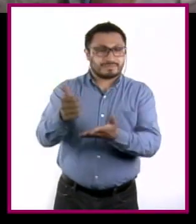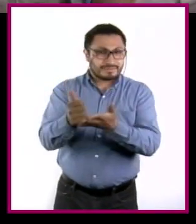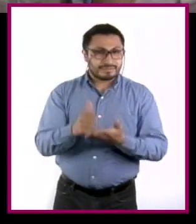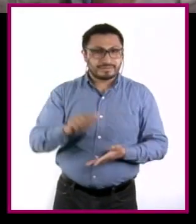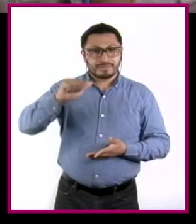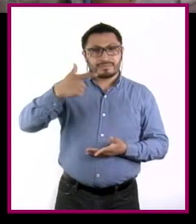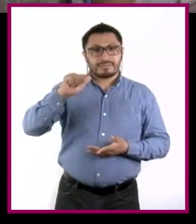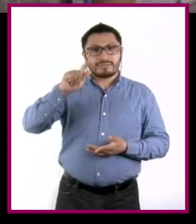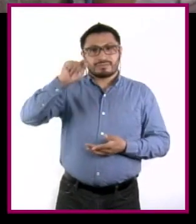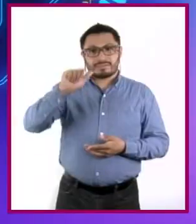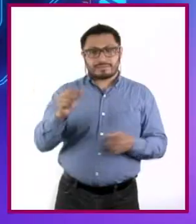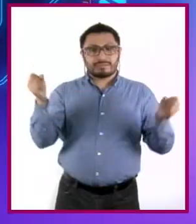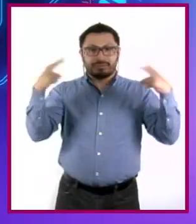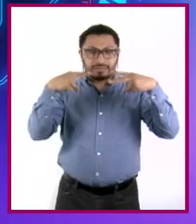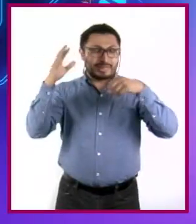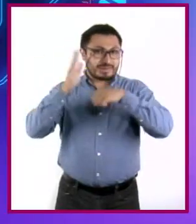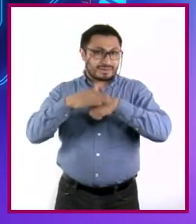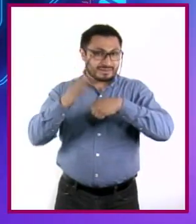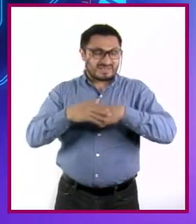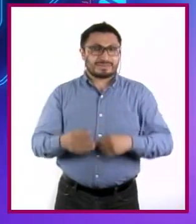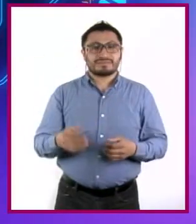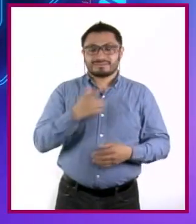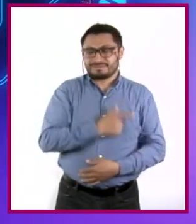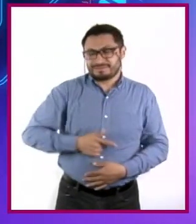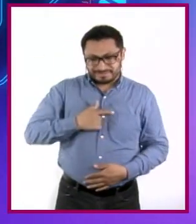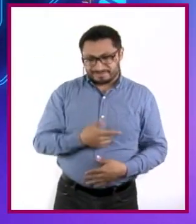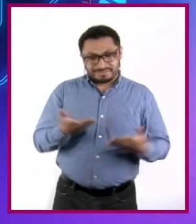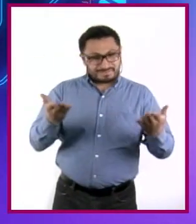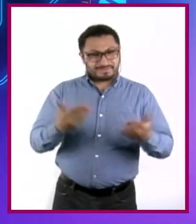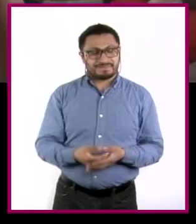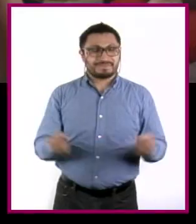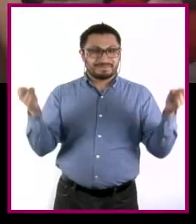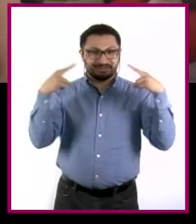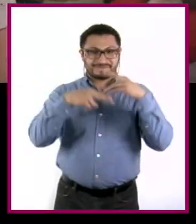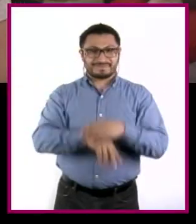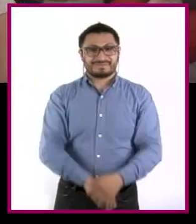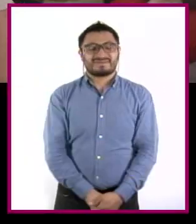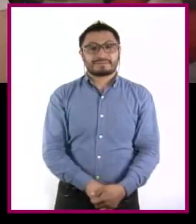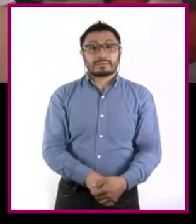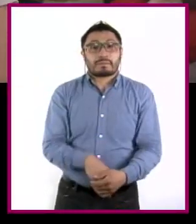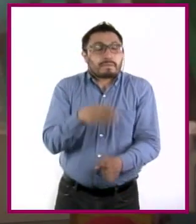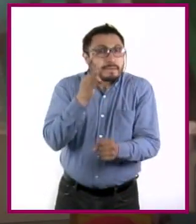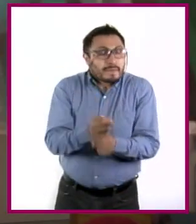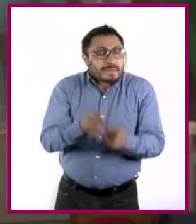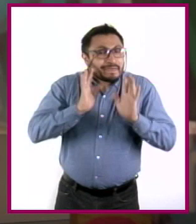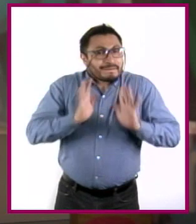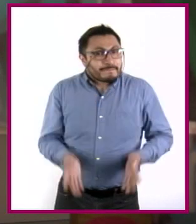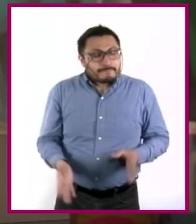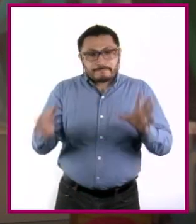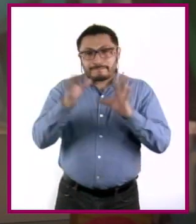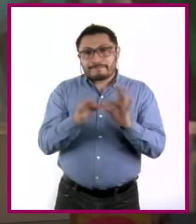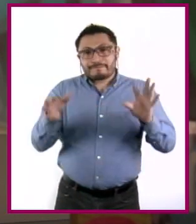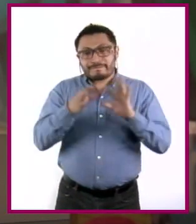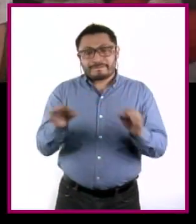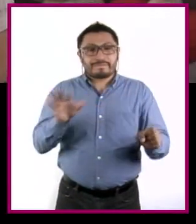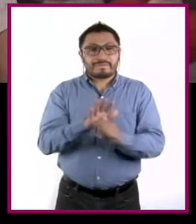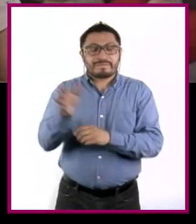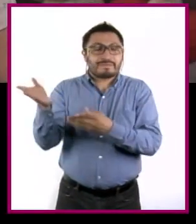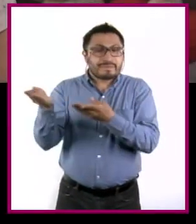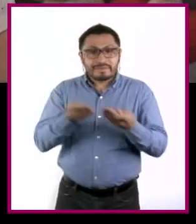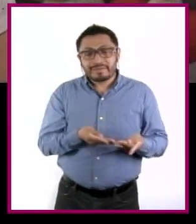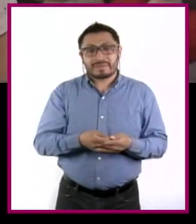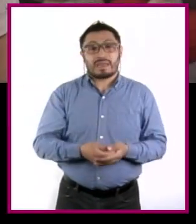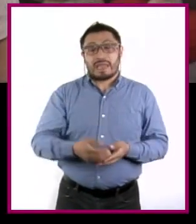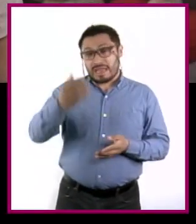Agatha. Y nos vemos hasta la próxima. Es un placer, chicos. Hasta luego. Ahora sí, Citlalia. Cuéntanos qué nos traes preparado.